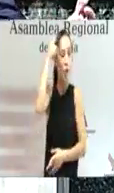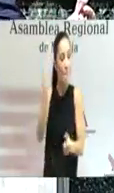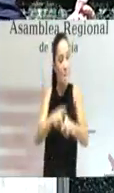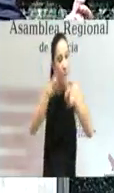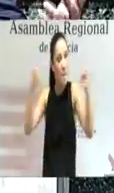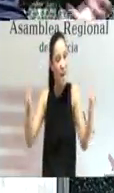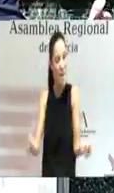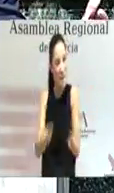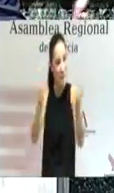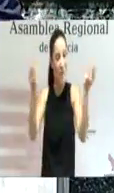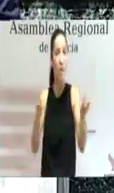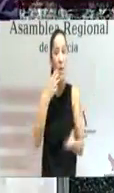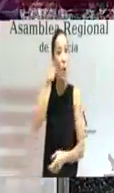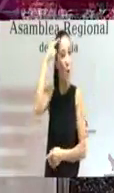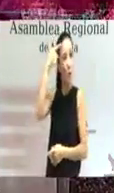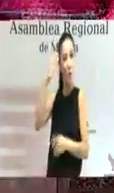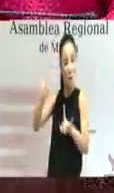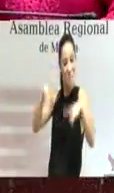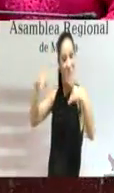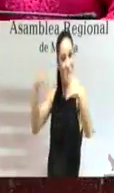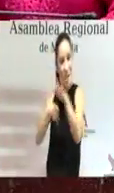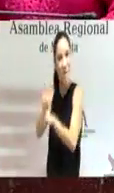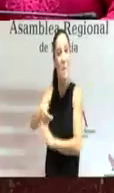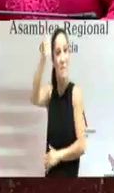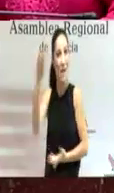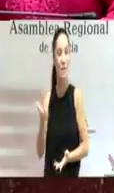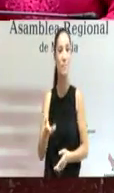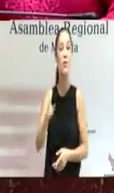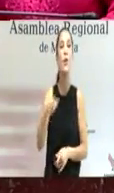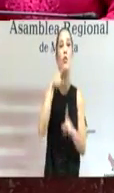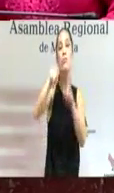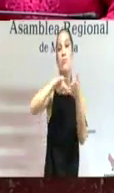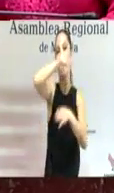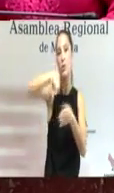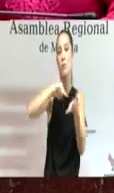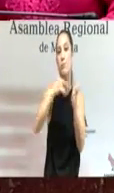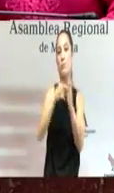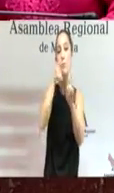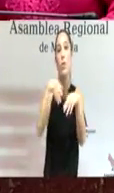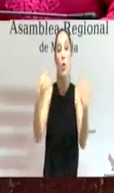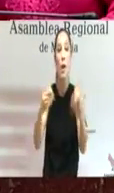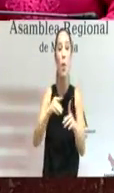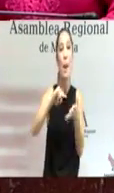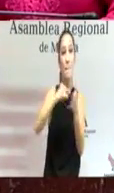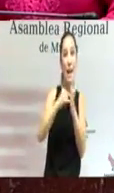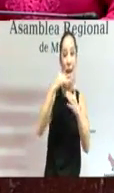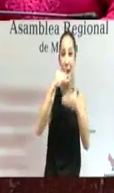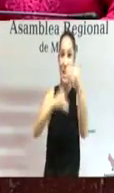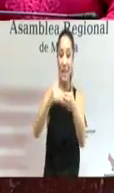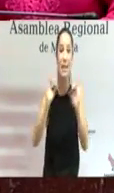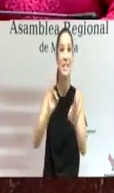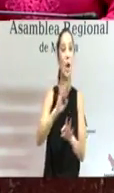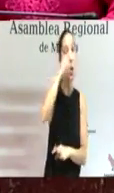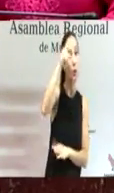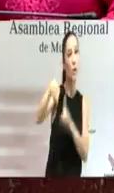hacer más cultura de la cultura y para ello pretendemos poner en marcha un plan estratégico de la cultura y el deporte desde este